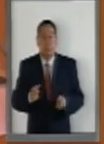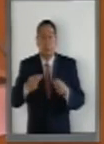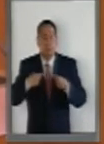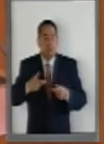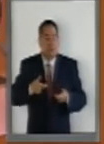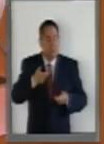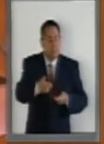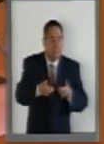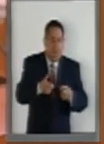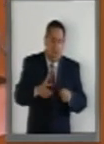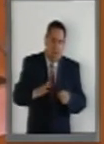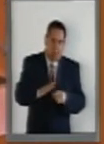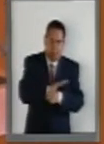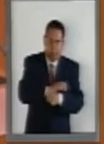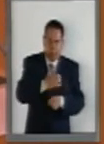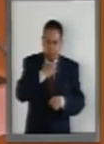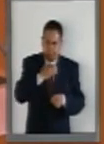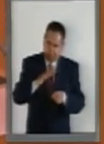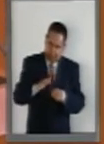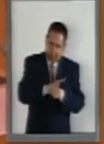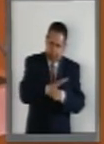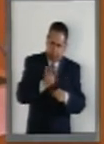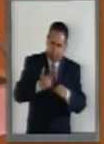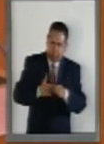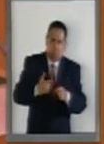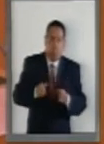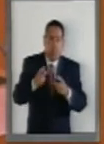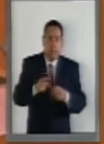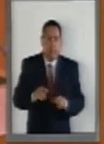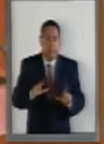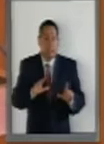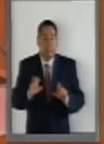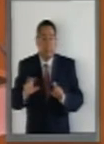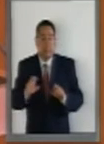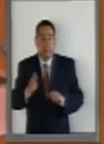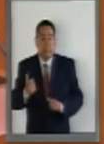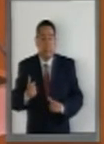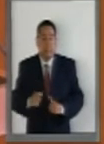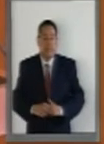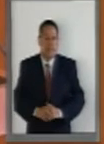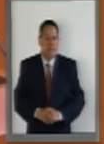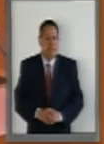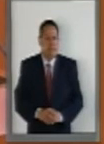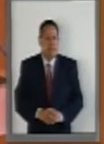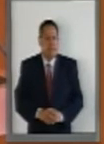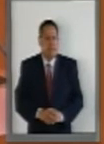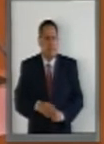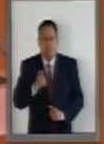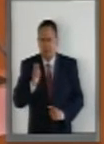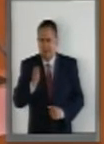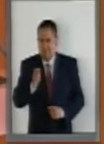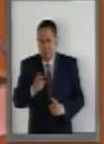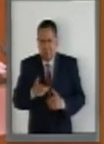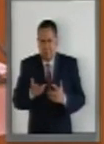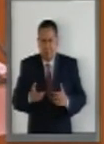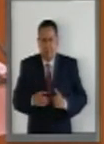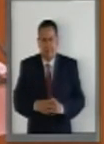mexicanos el mismo tanque de gasolina 700 pesos. Esto, ¿qué quiere decir?